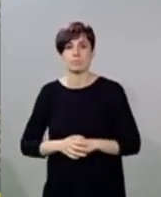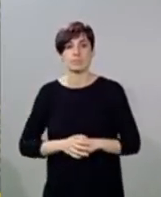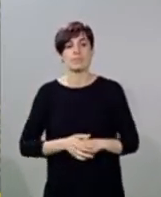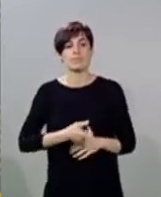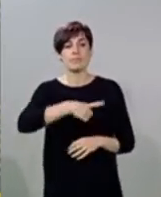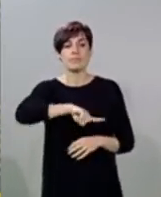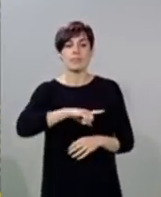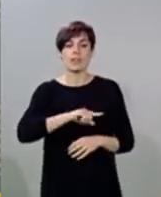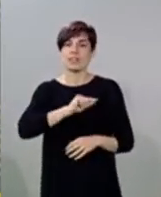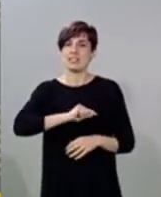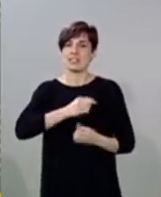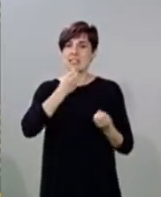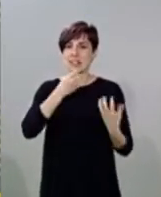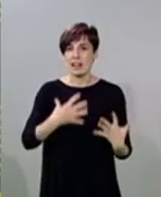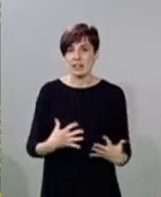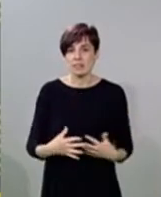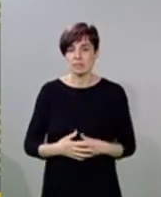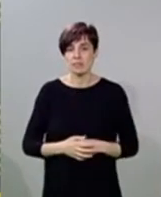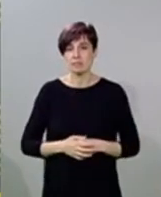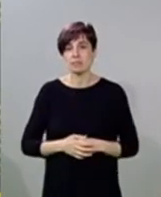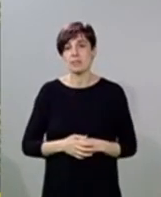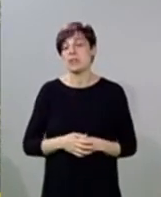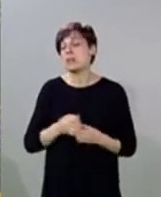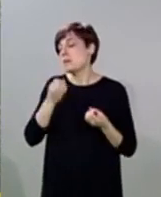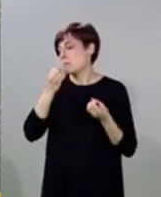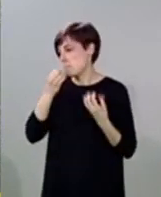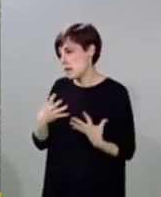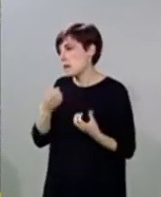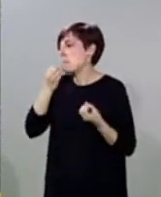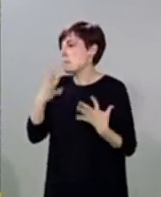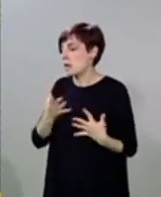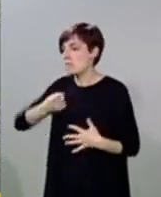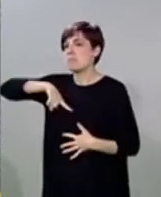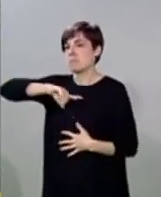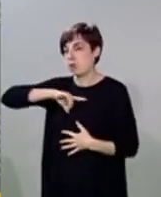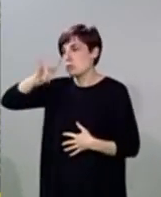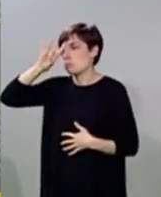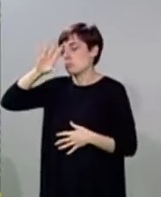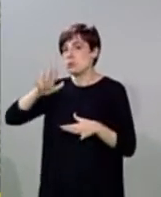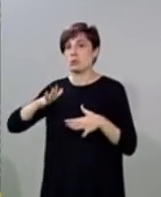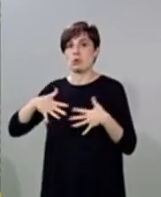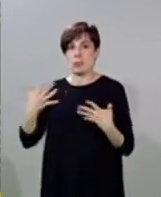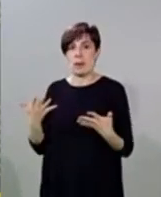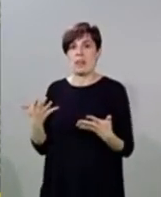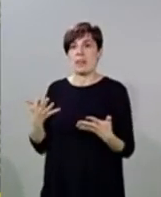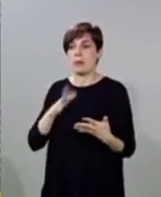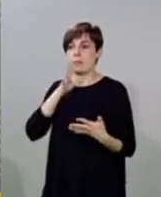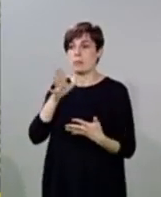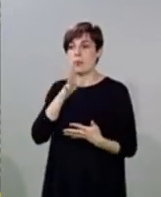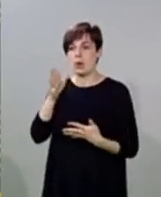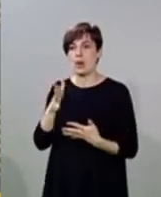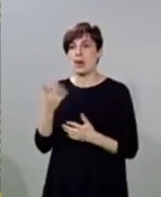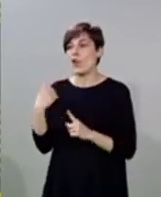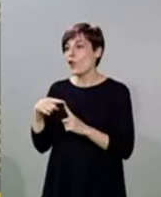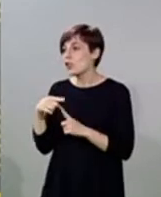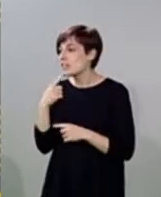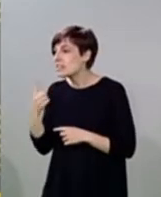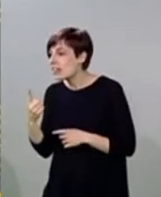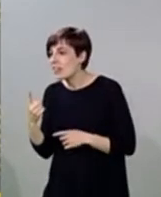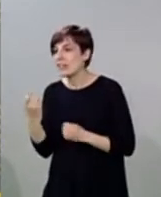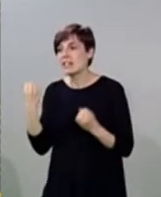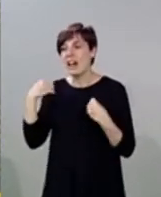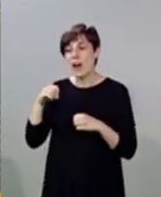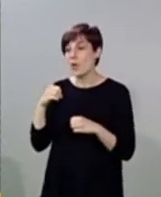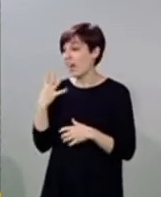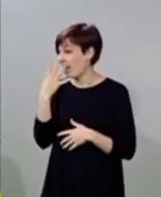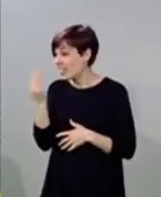están? De ánimo. Bien, bien. La verdad que nos ha sorprendido que a cualquier cosa que le dices, aunque no